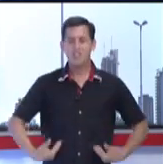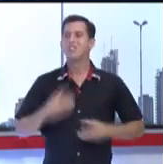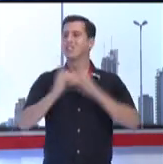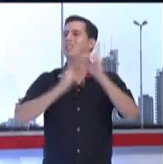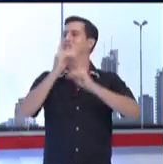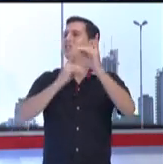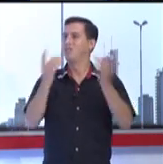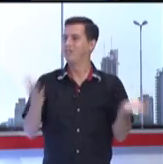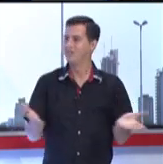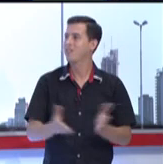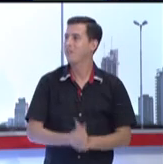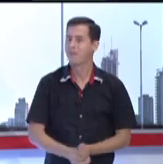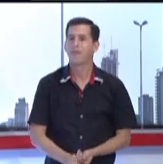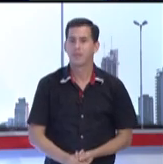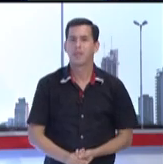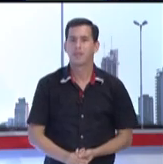sociedad.